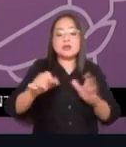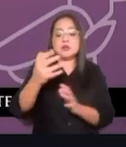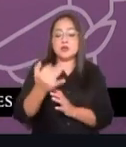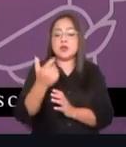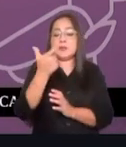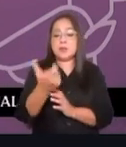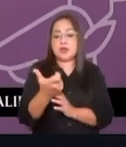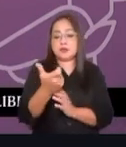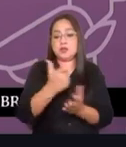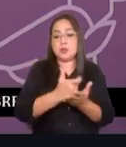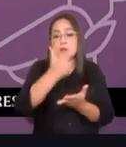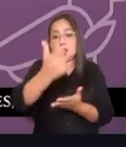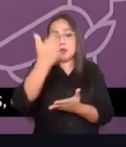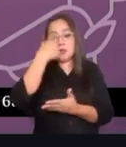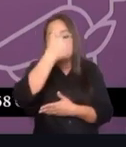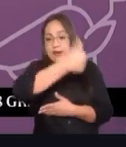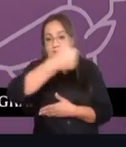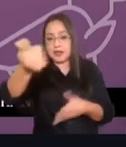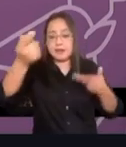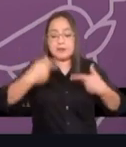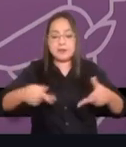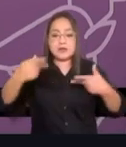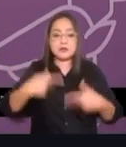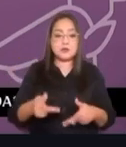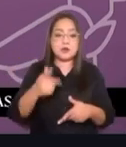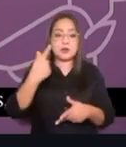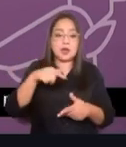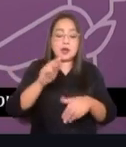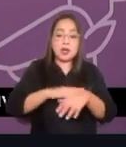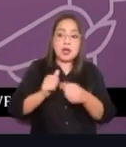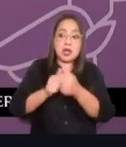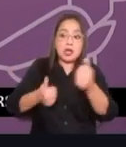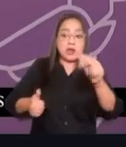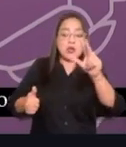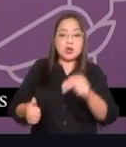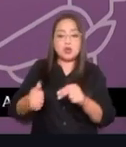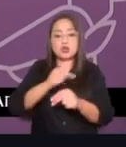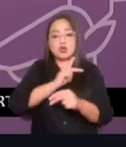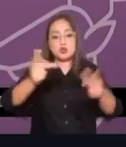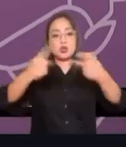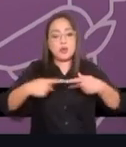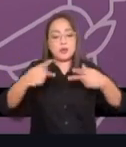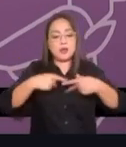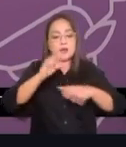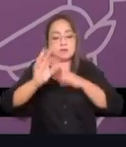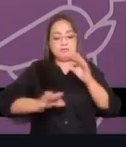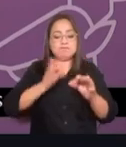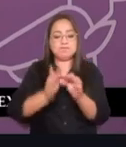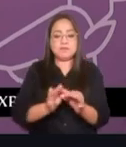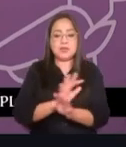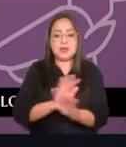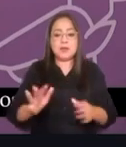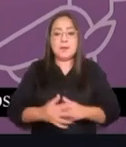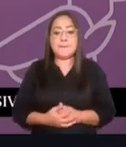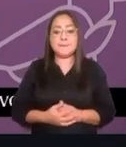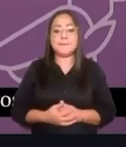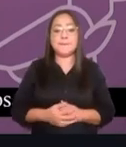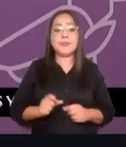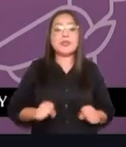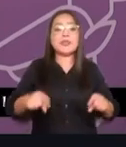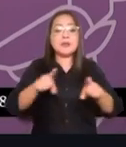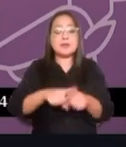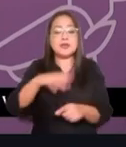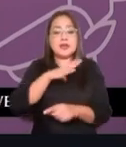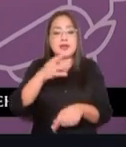retraso ya en el pago de ese estímulo para que todos los productores queden cubiertos. También está gestionando el